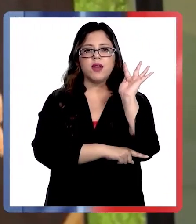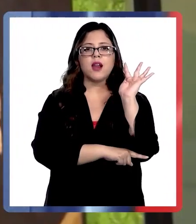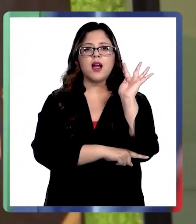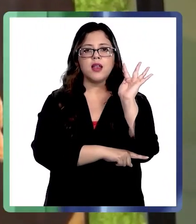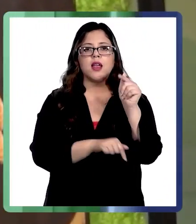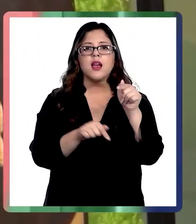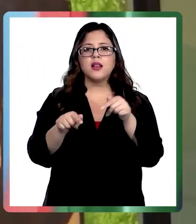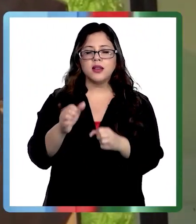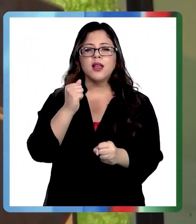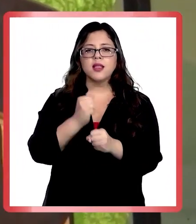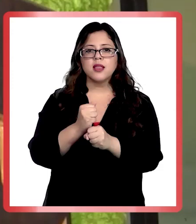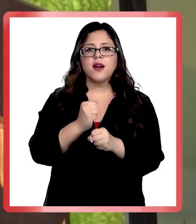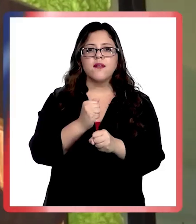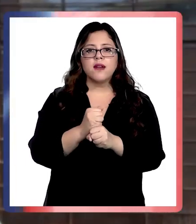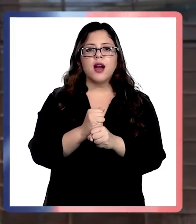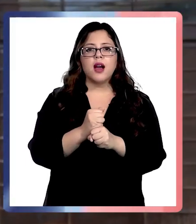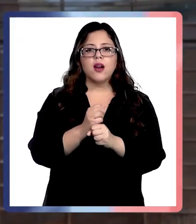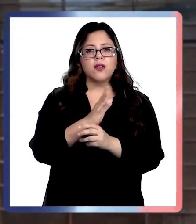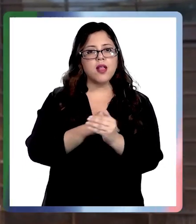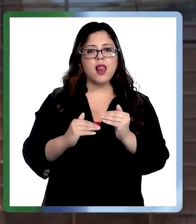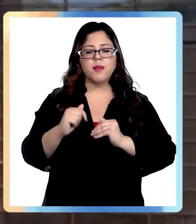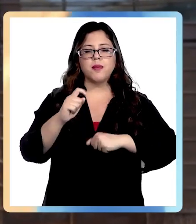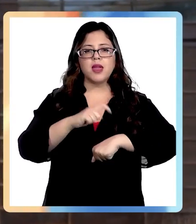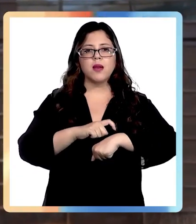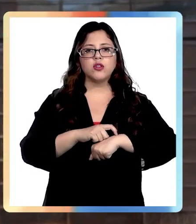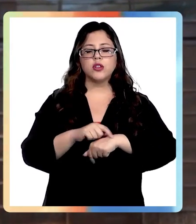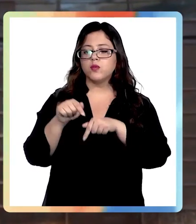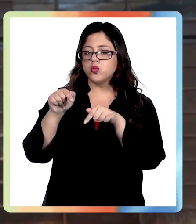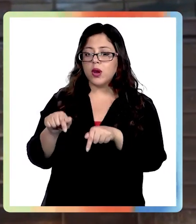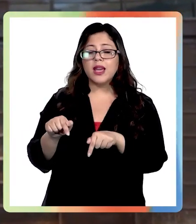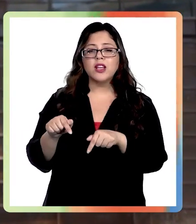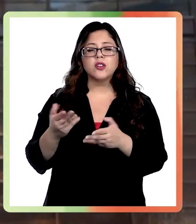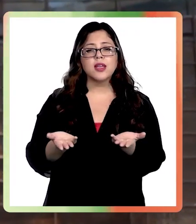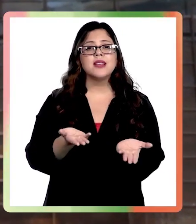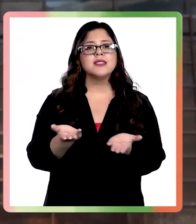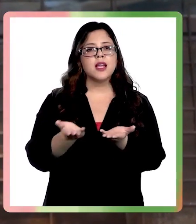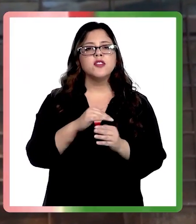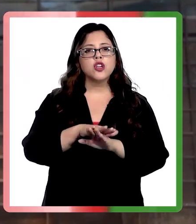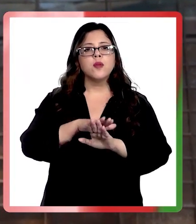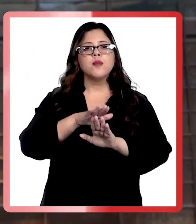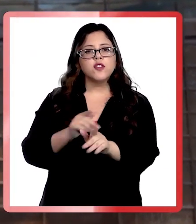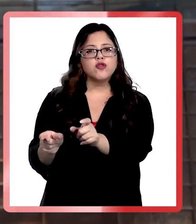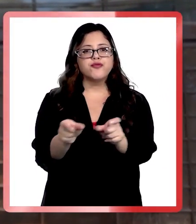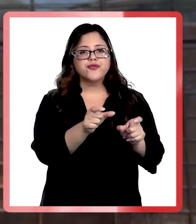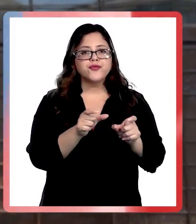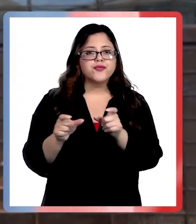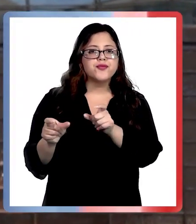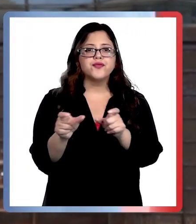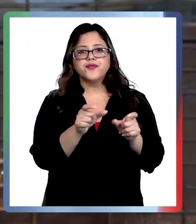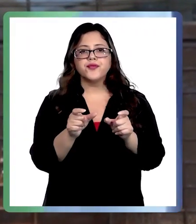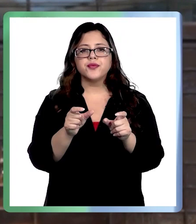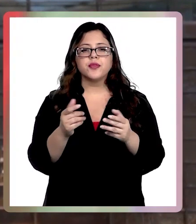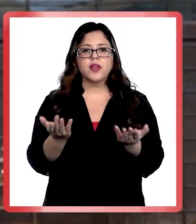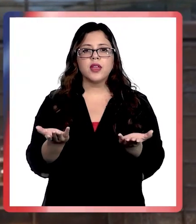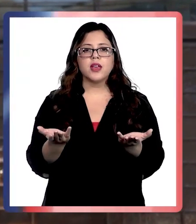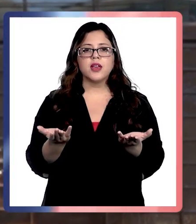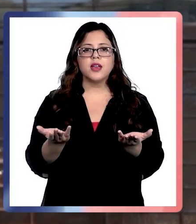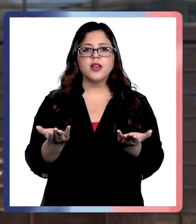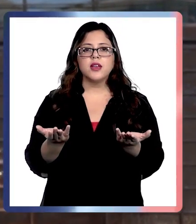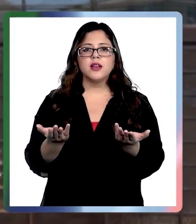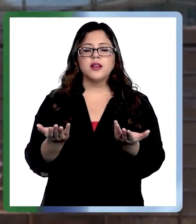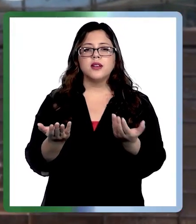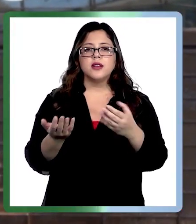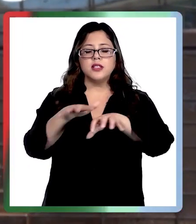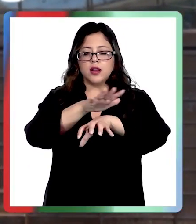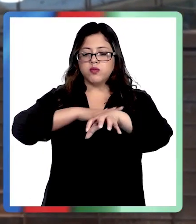desarrolla de manera paralela. Han sido servicios preventivos, los cuales han consistido en recorridos que se realizan al exterior de acá del